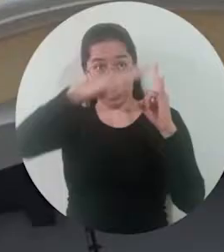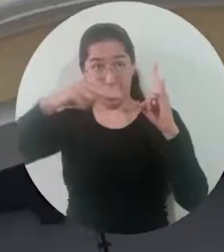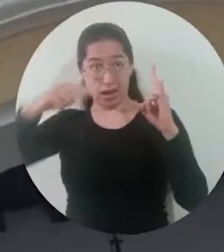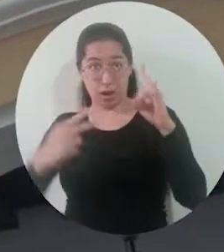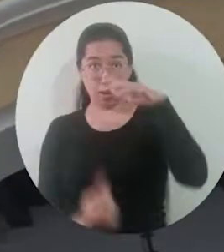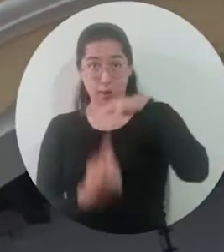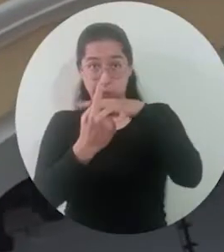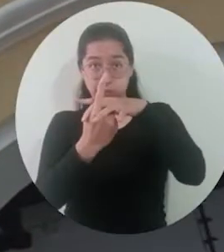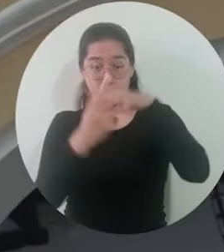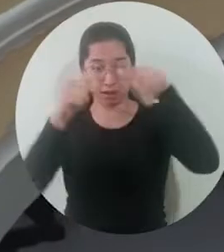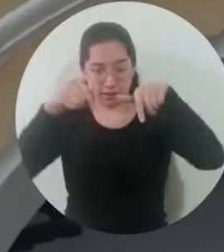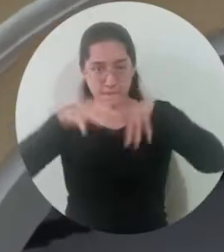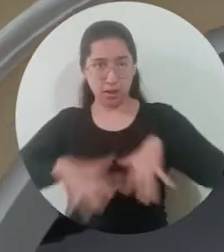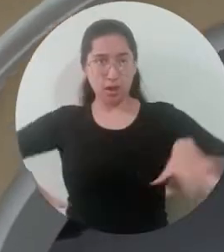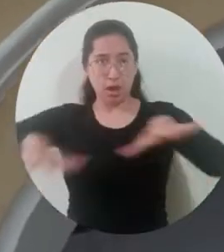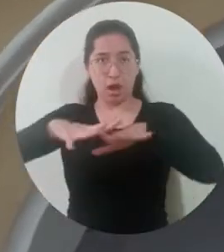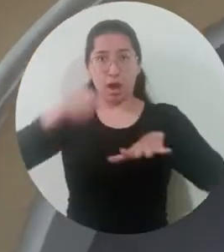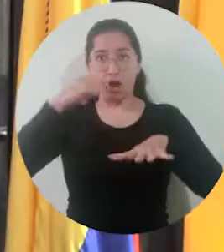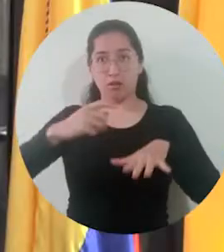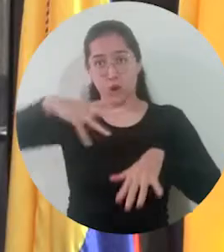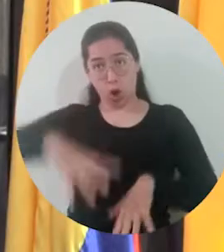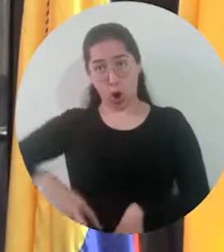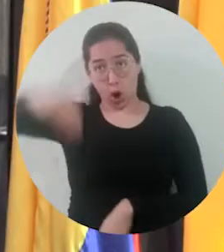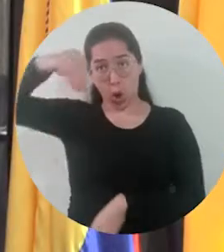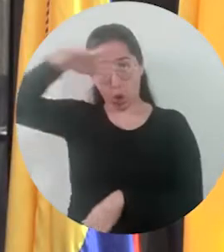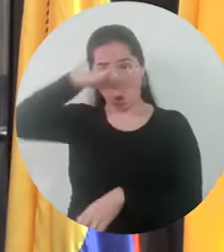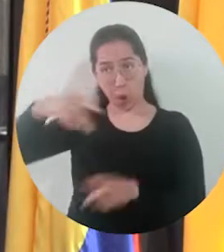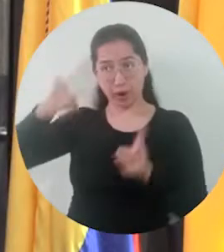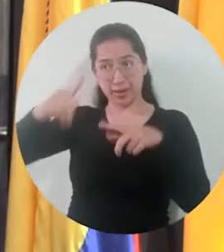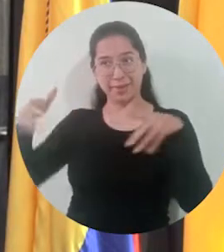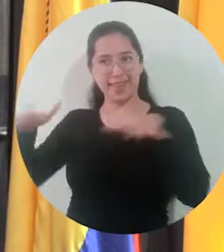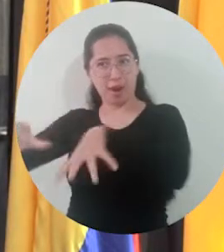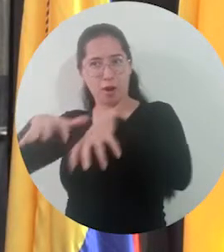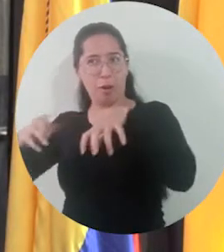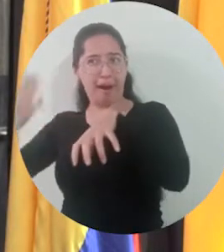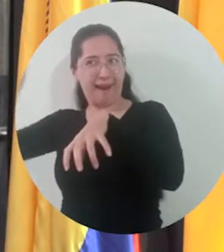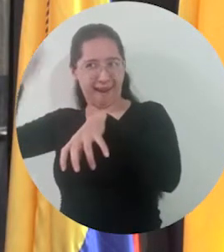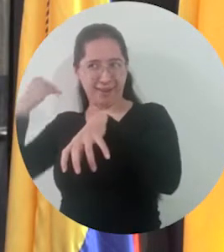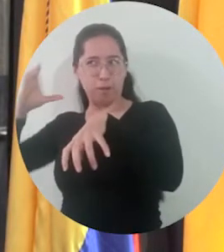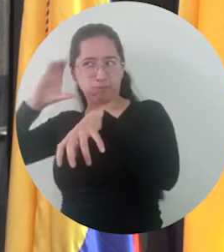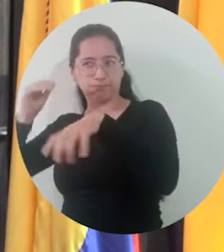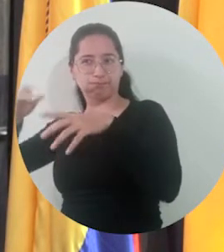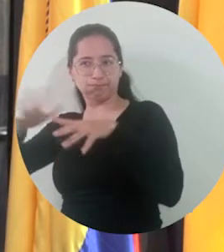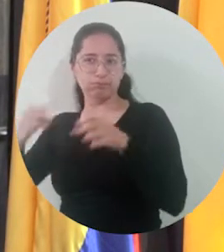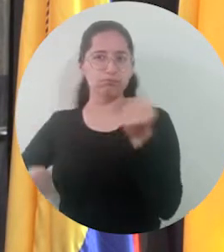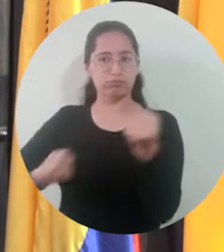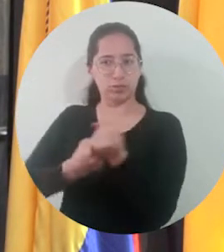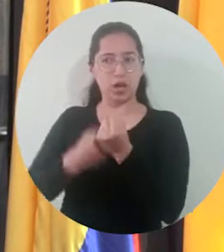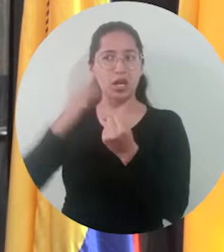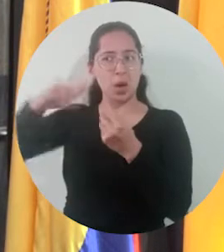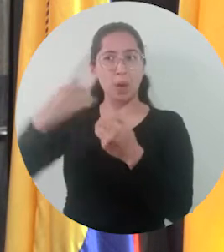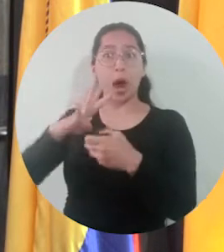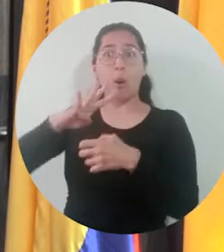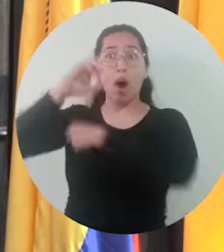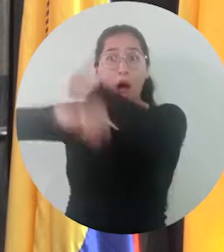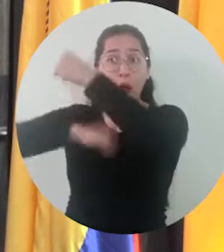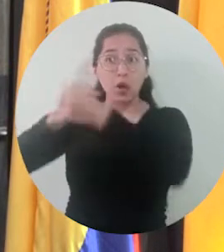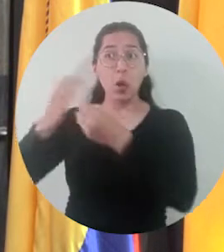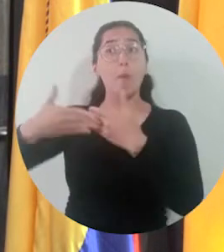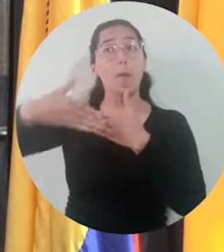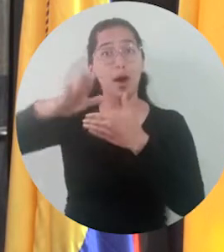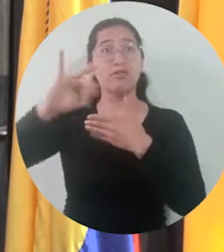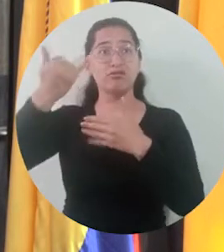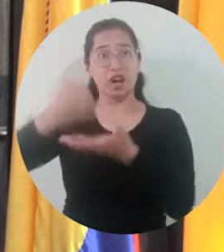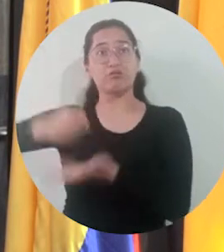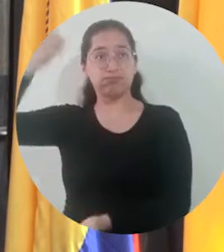Crear una universidad en un territorio como el Magdalena, contra viento y marea con el apoyo de la Asamblea del momento, pero que solo cuatro años después se